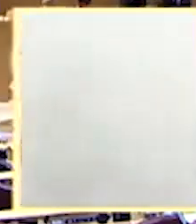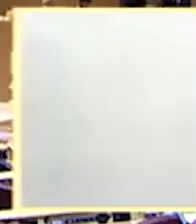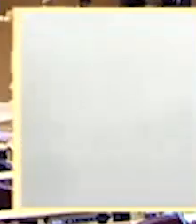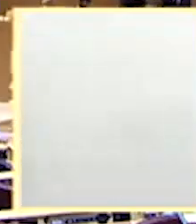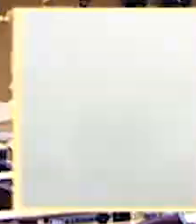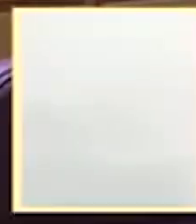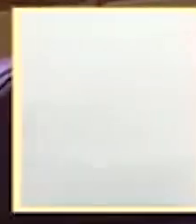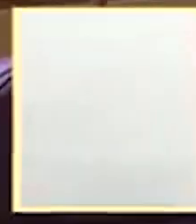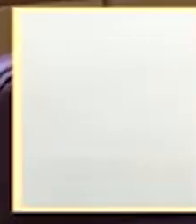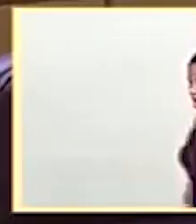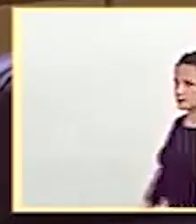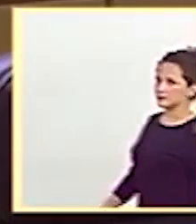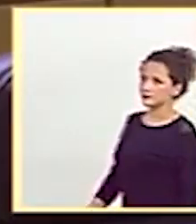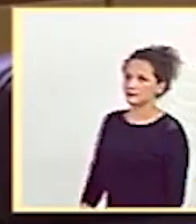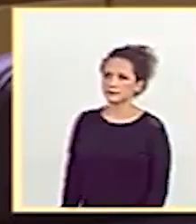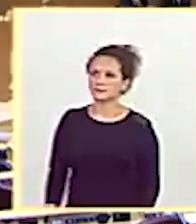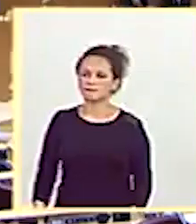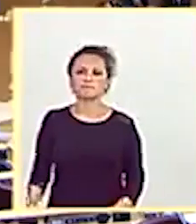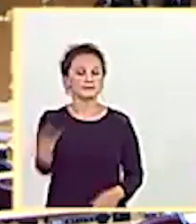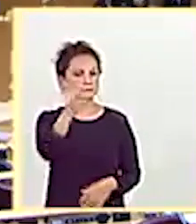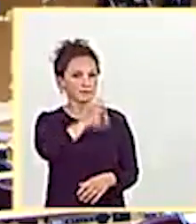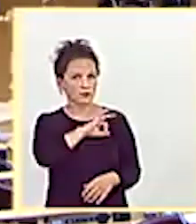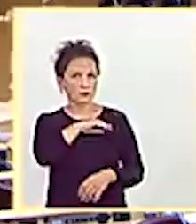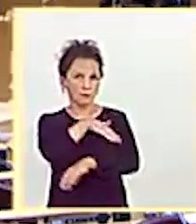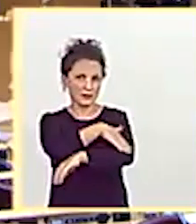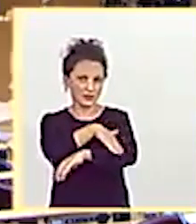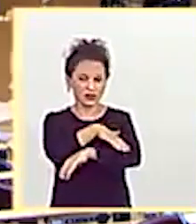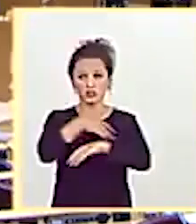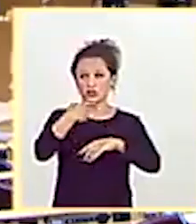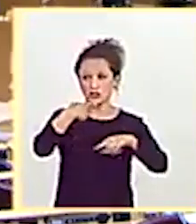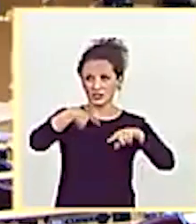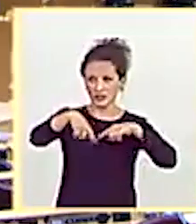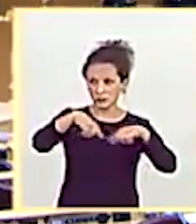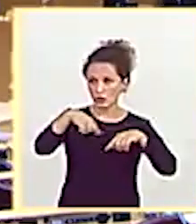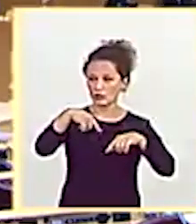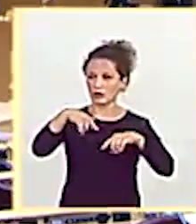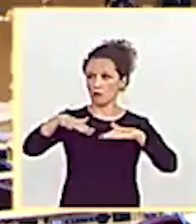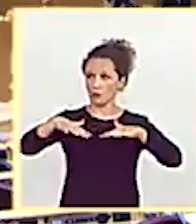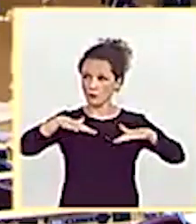señoría. Señor ministro de Transportes, Movilidad y Agenda Urbana.